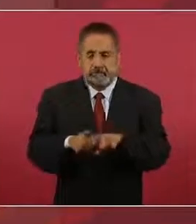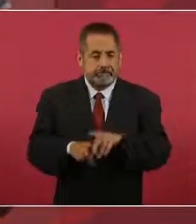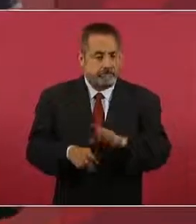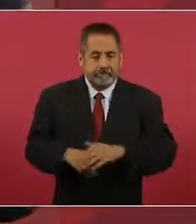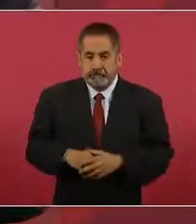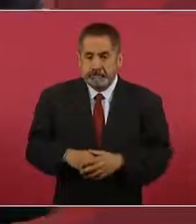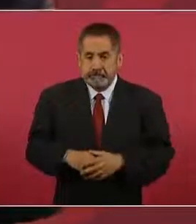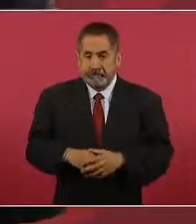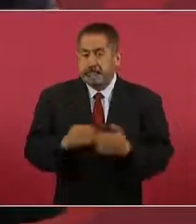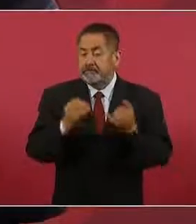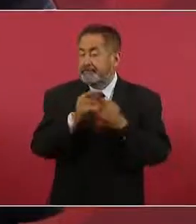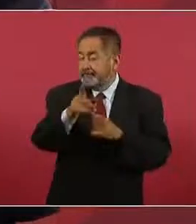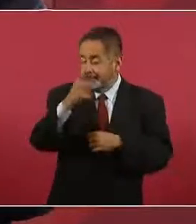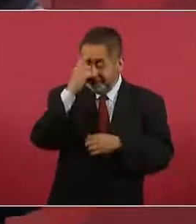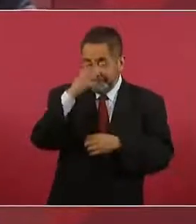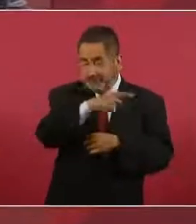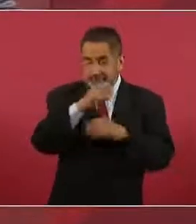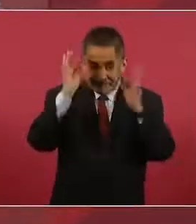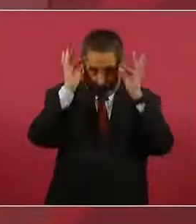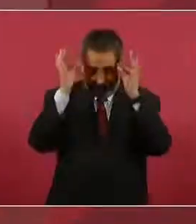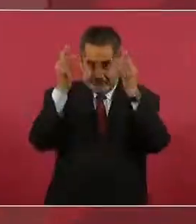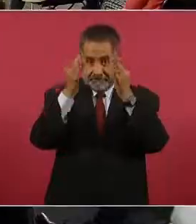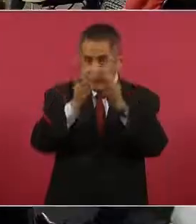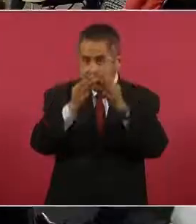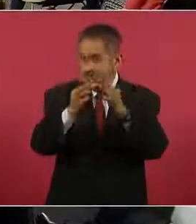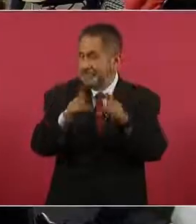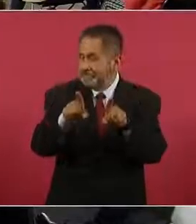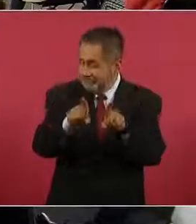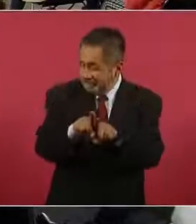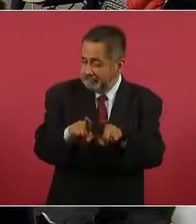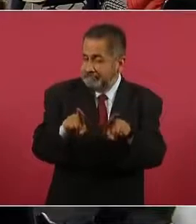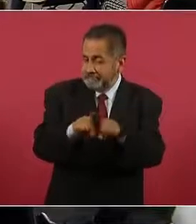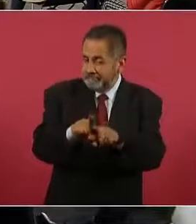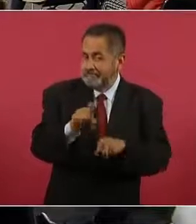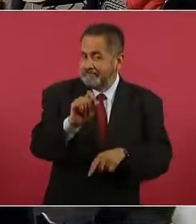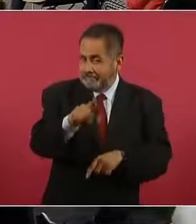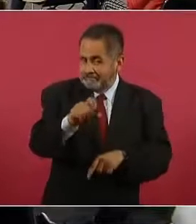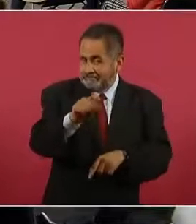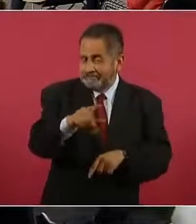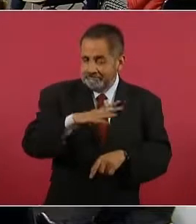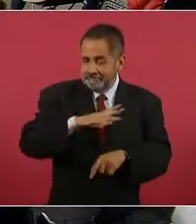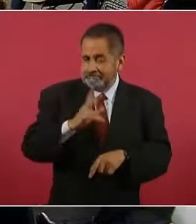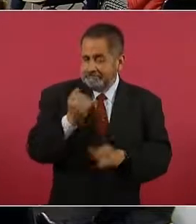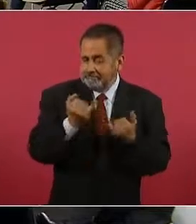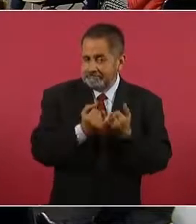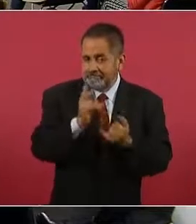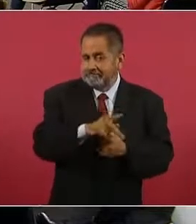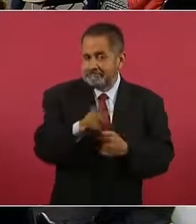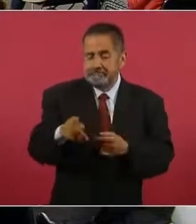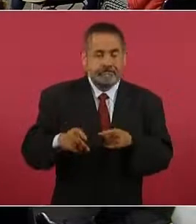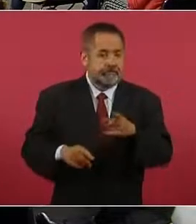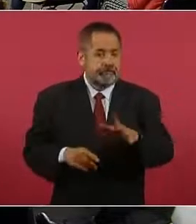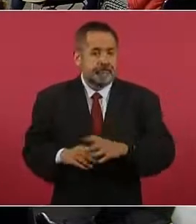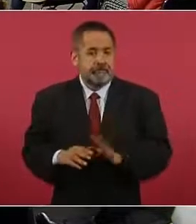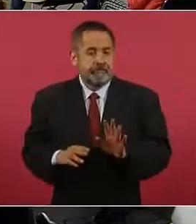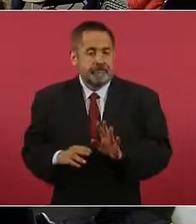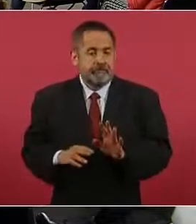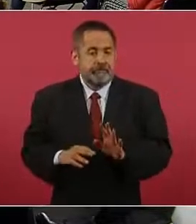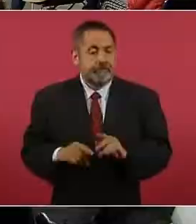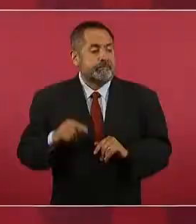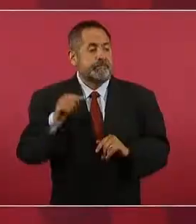Y en aduanas está pasando algo similar. Desde que están